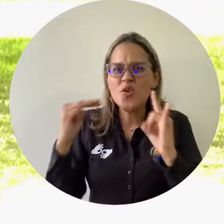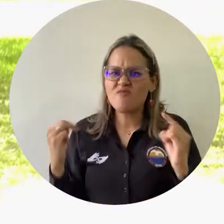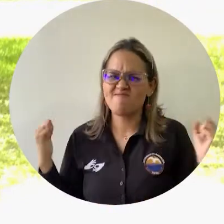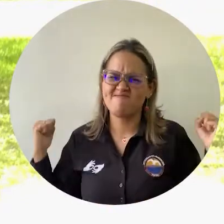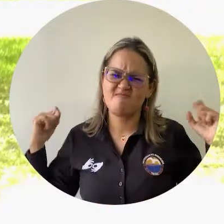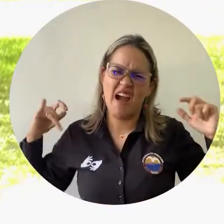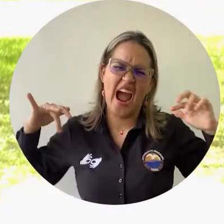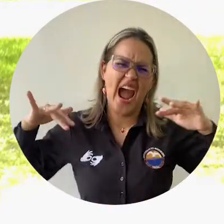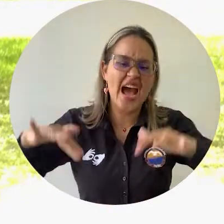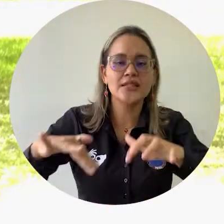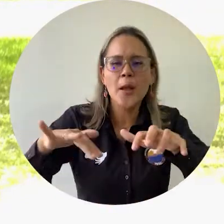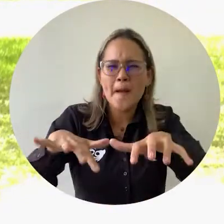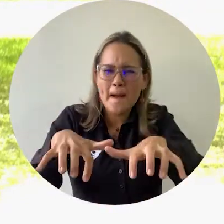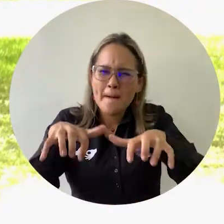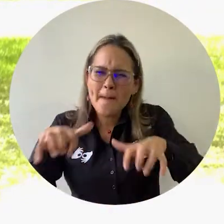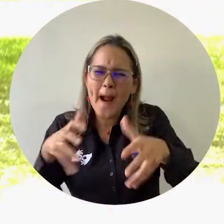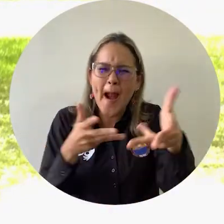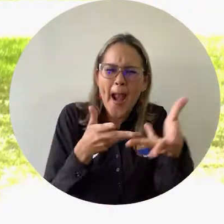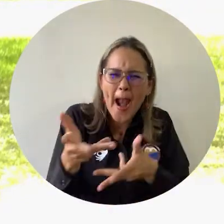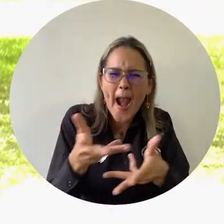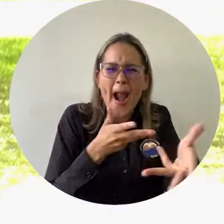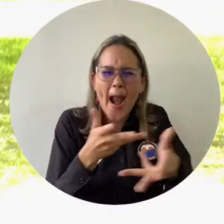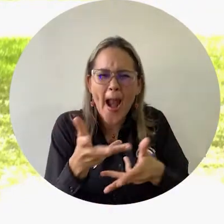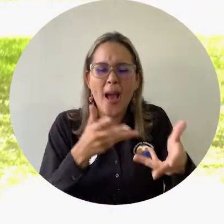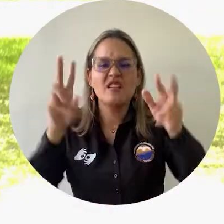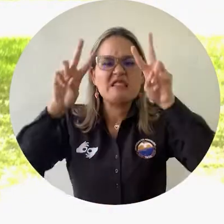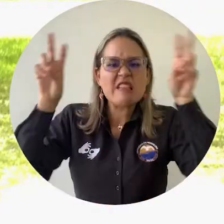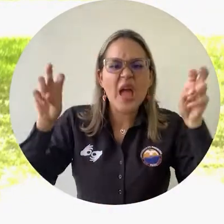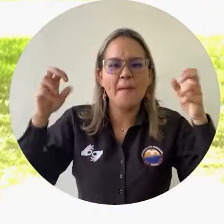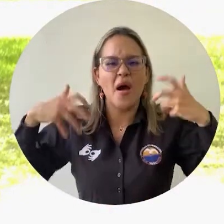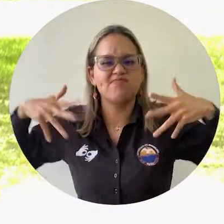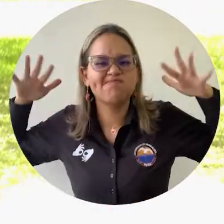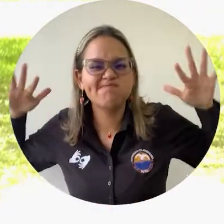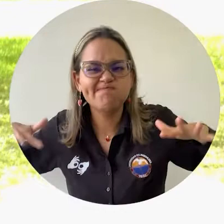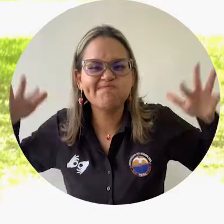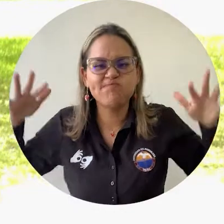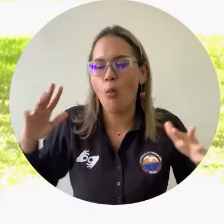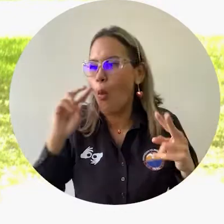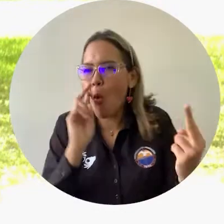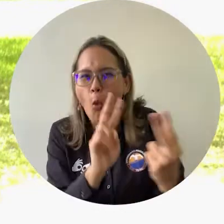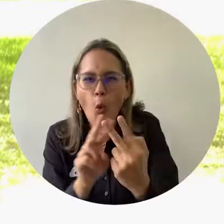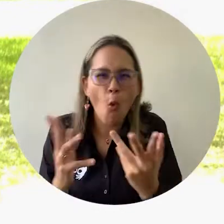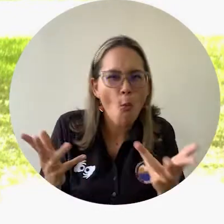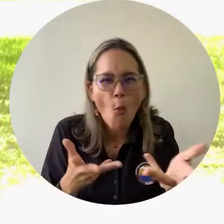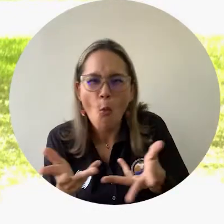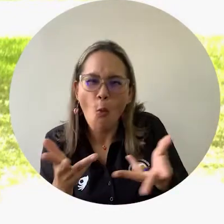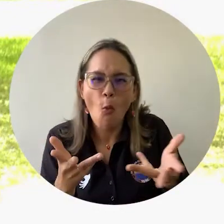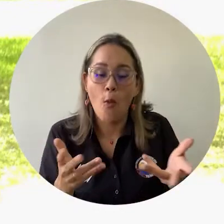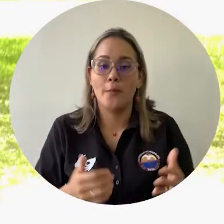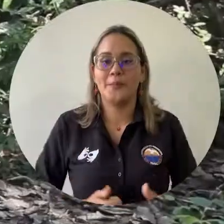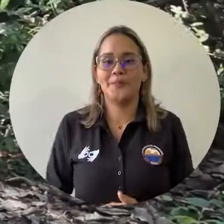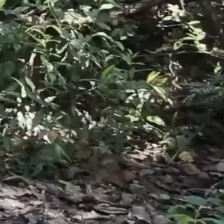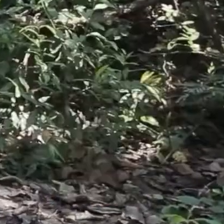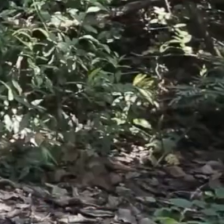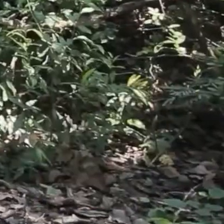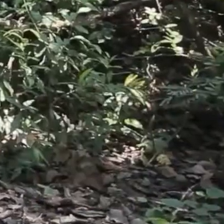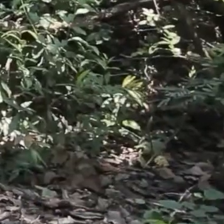diferentes actores para conversar sobre estos procesos y realizar observación de aves en el bosque seco tropical.